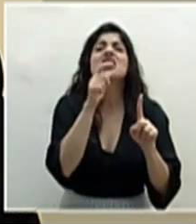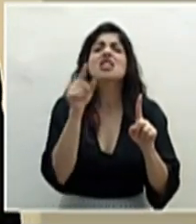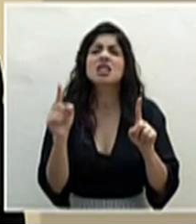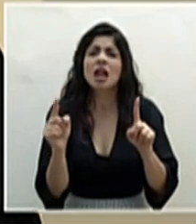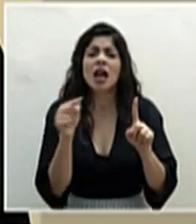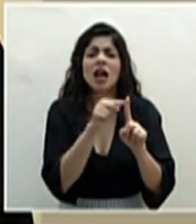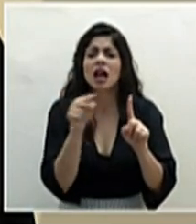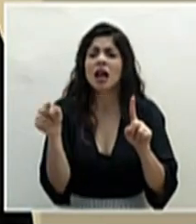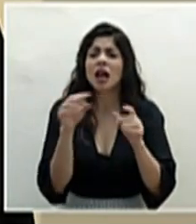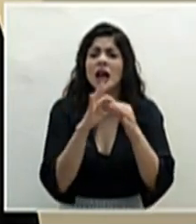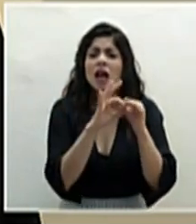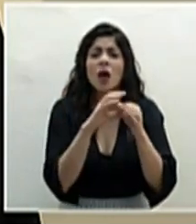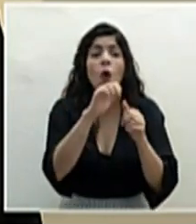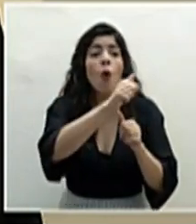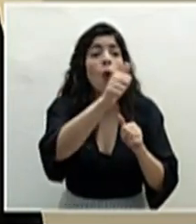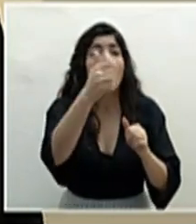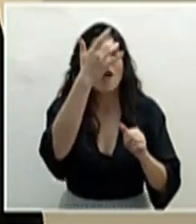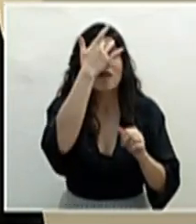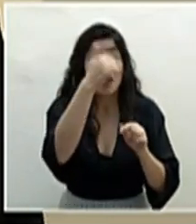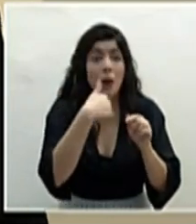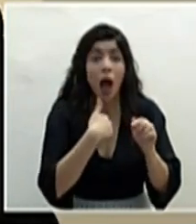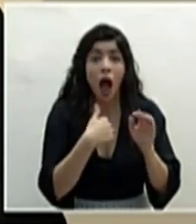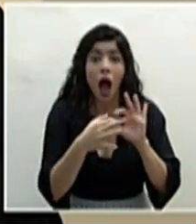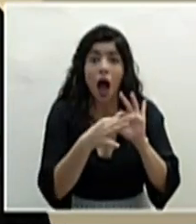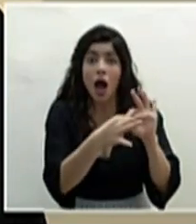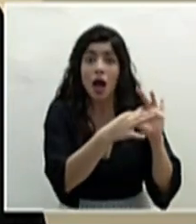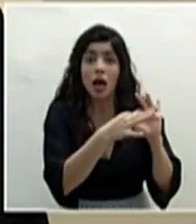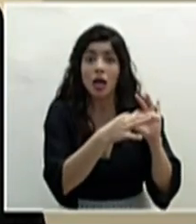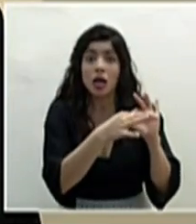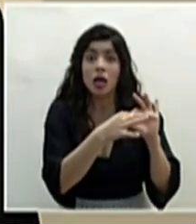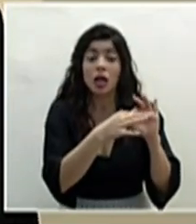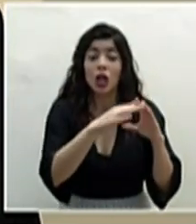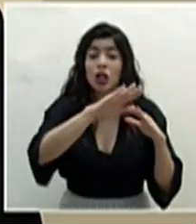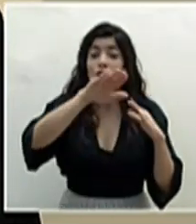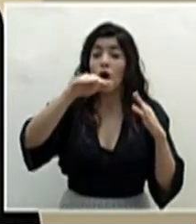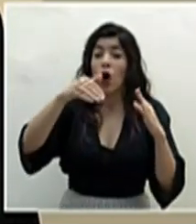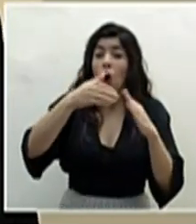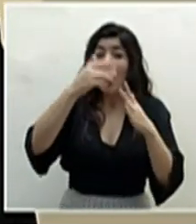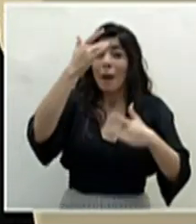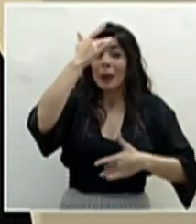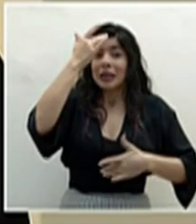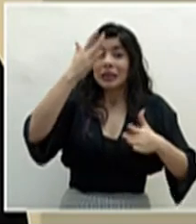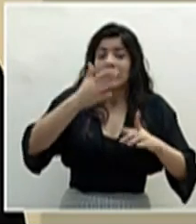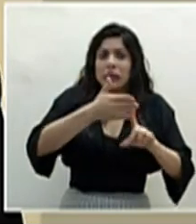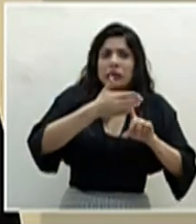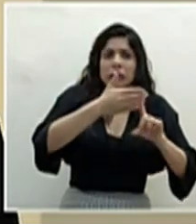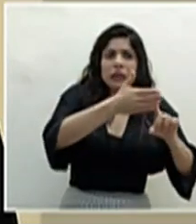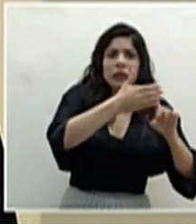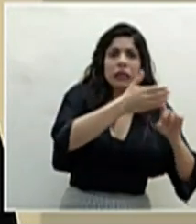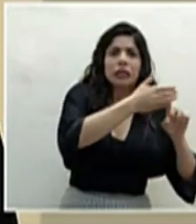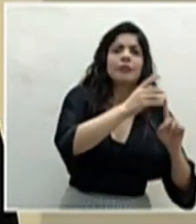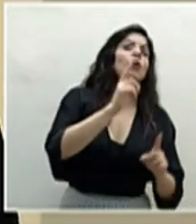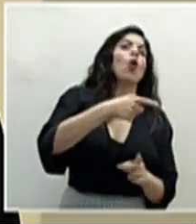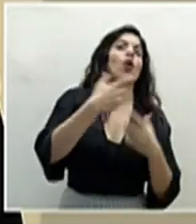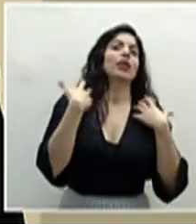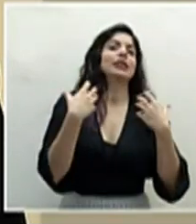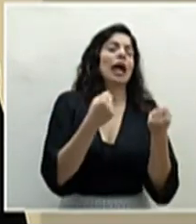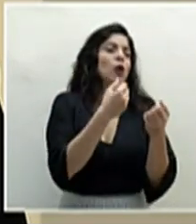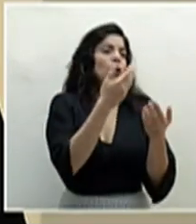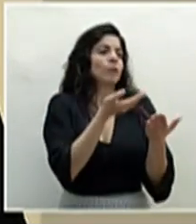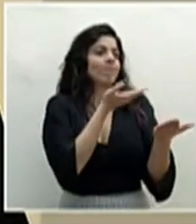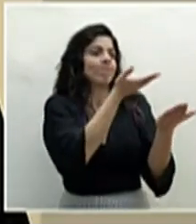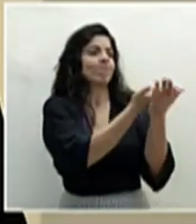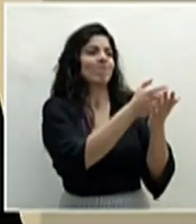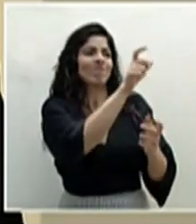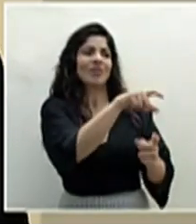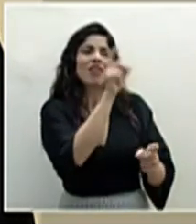qué relación tiene con los demás. Además, se aíslan todos esos pacientes, se le hace una orden sanitaria de cumplimiento